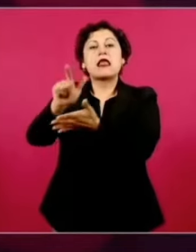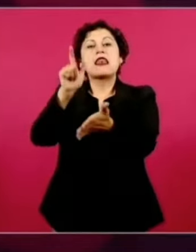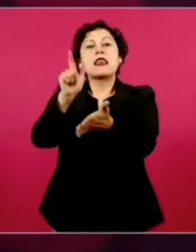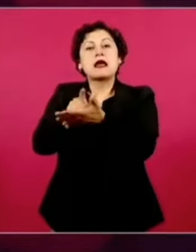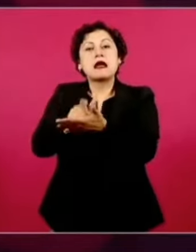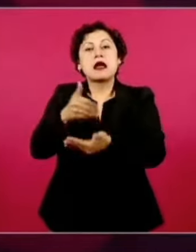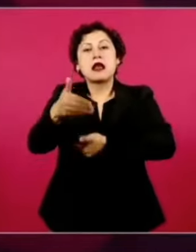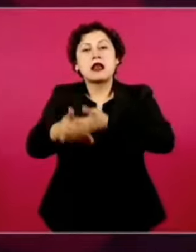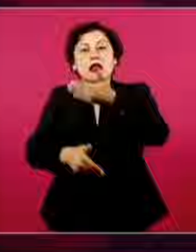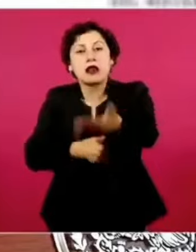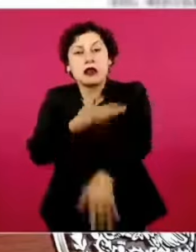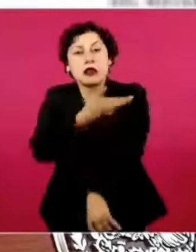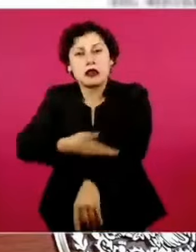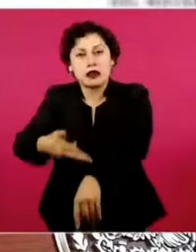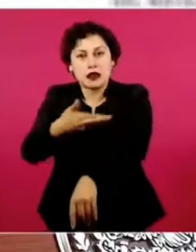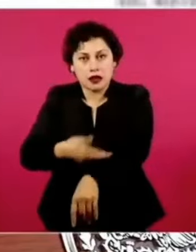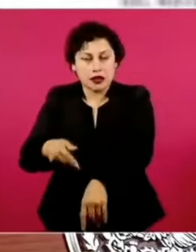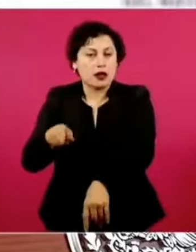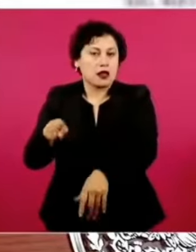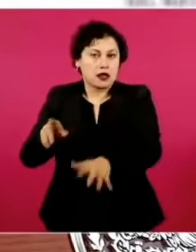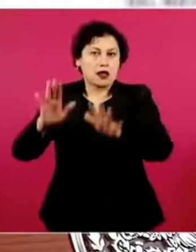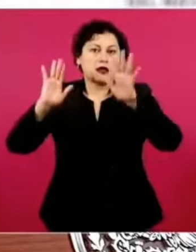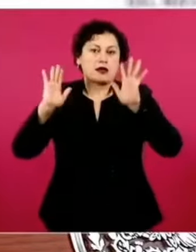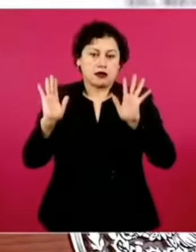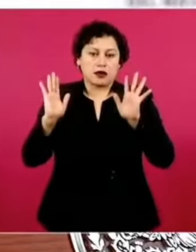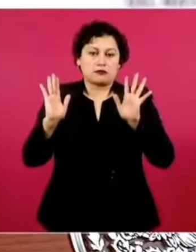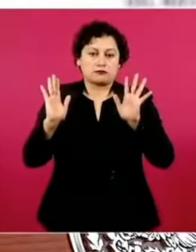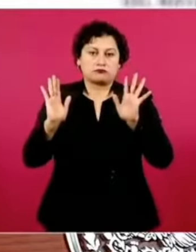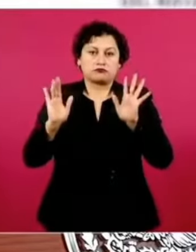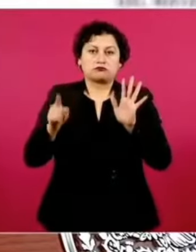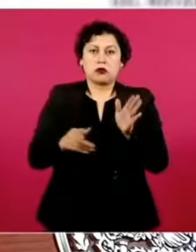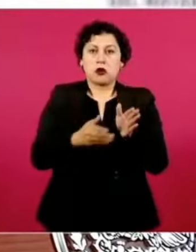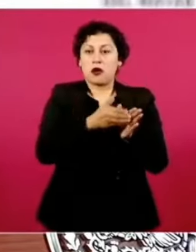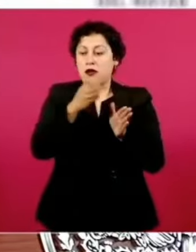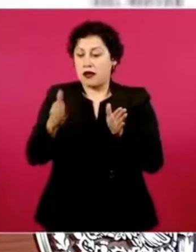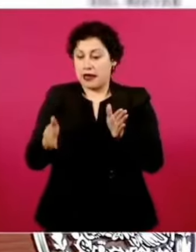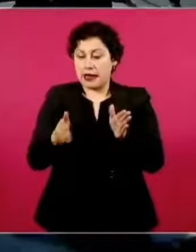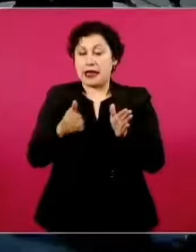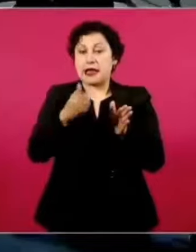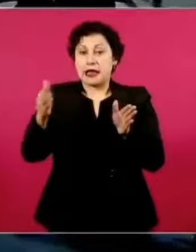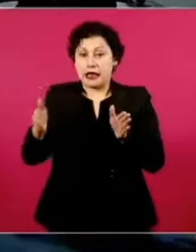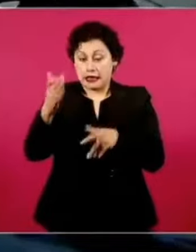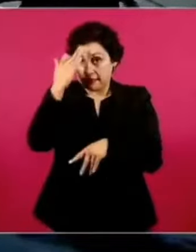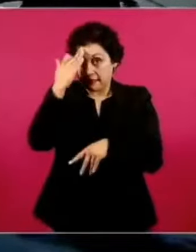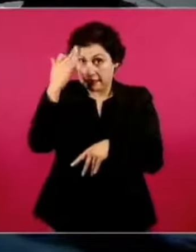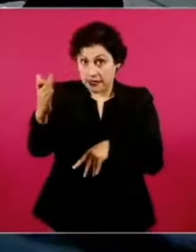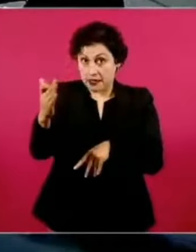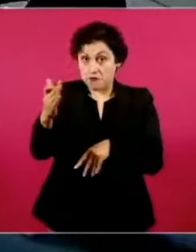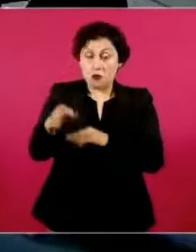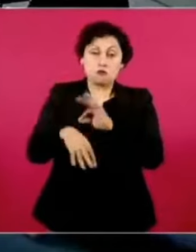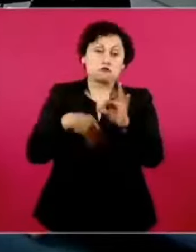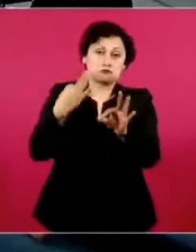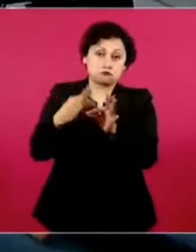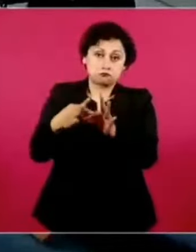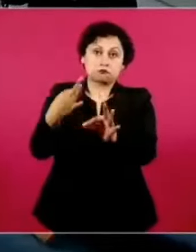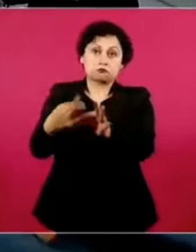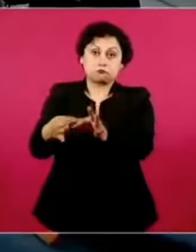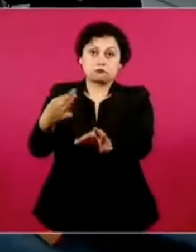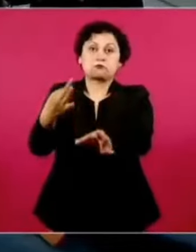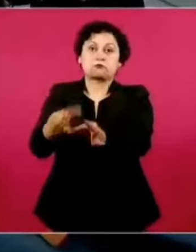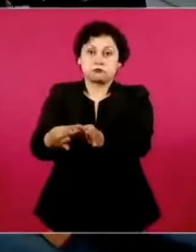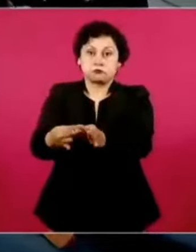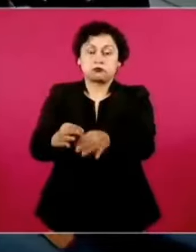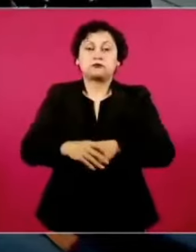se están cumpliendo los términos para, antes de que